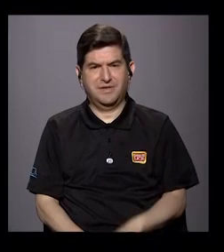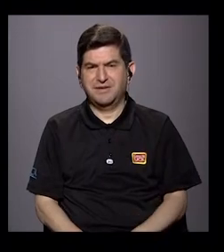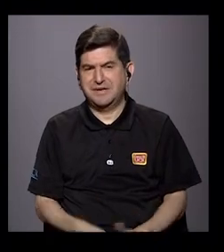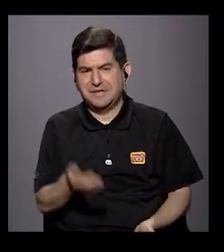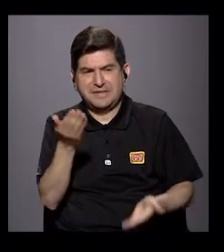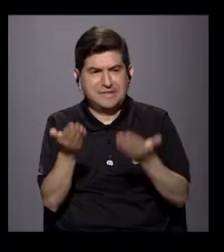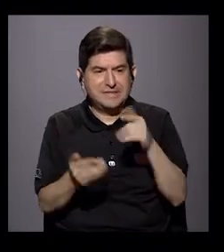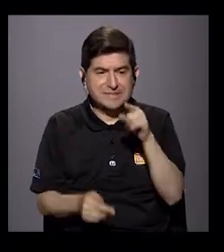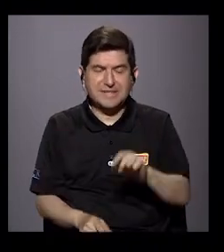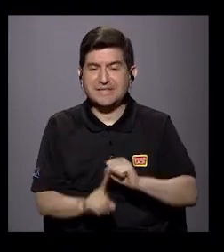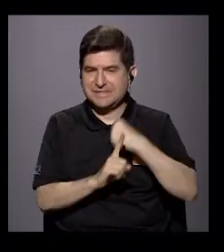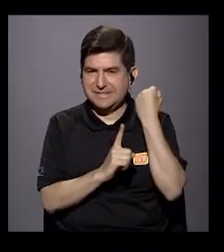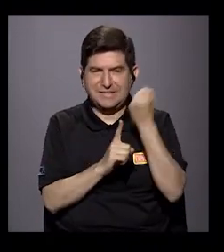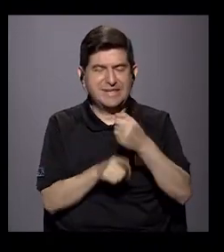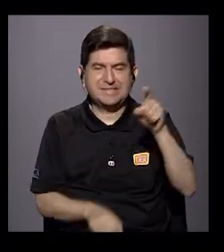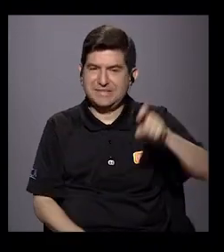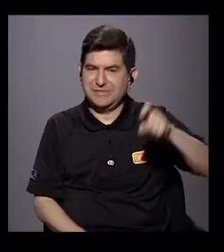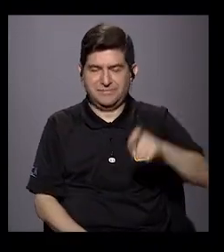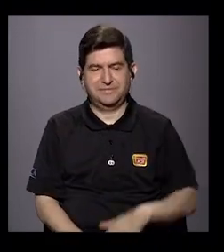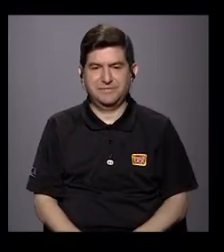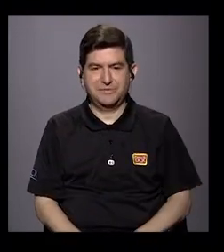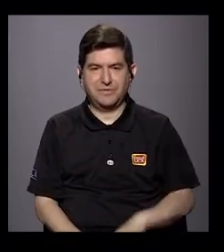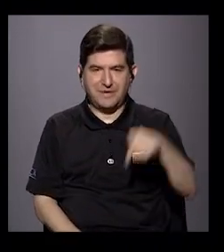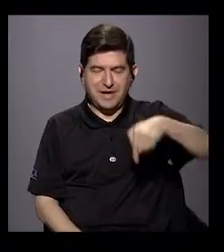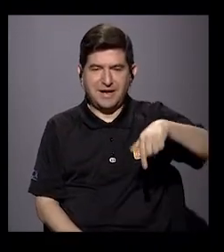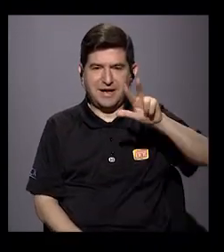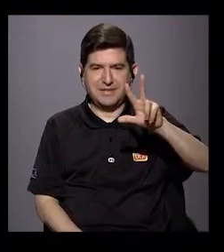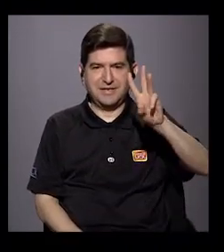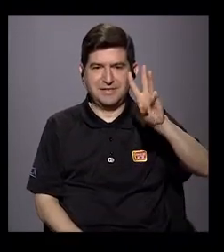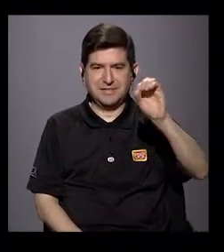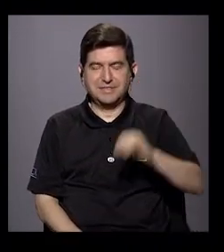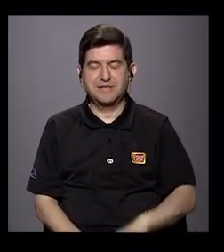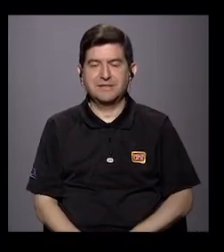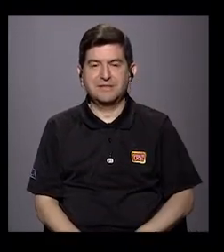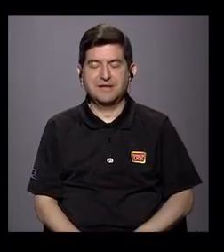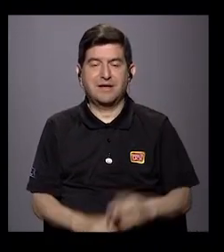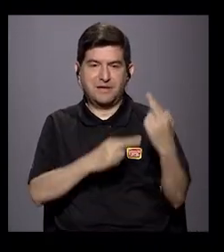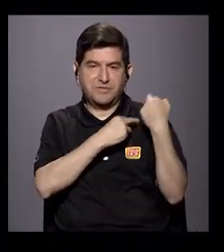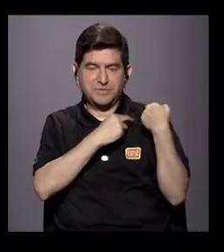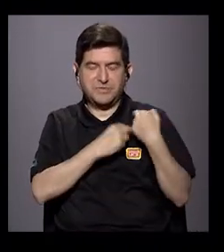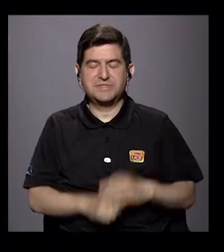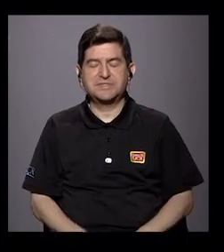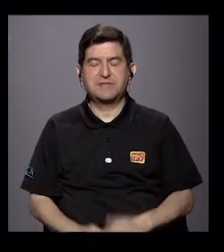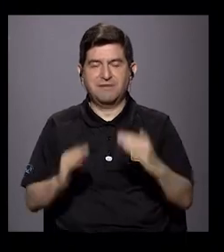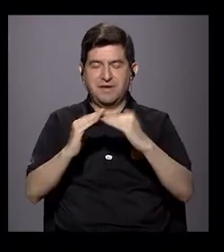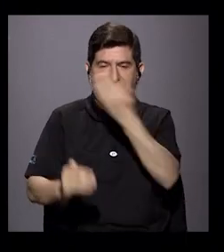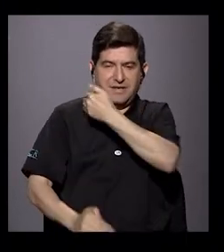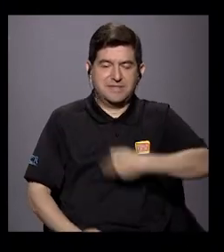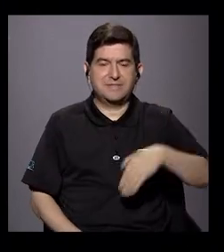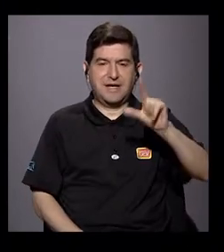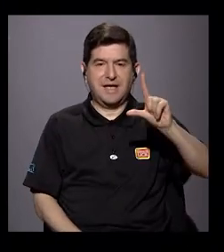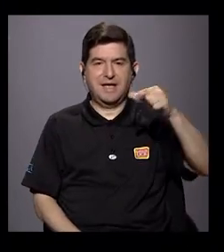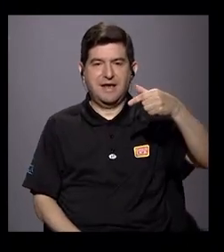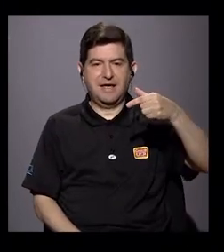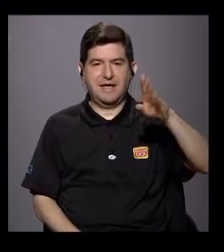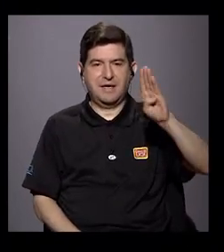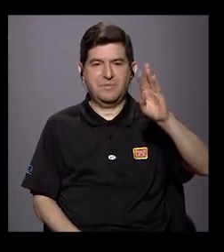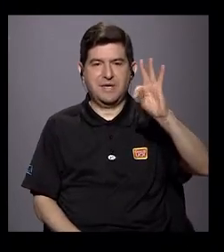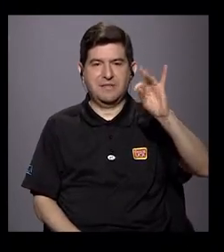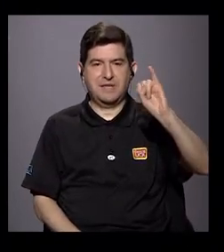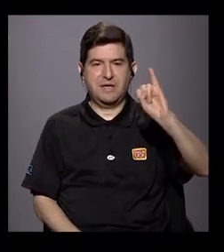tal cual la necesitamos. Estamos en 360 con el comisionado LGTBIQ+, de Casa